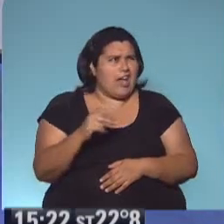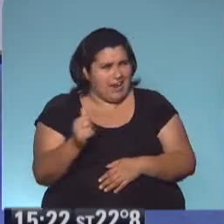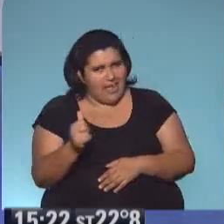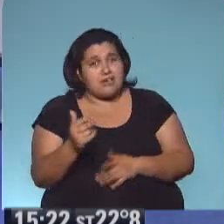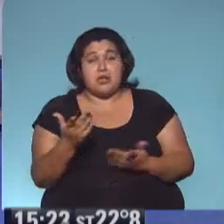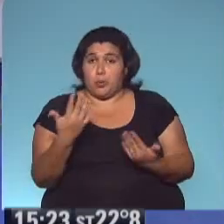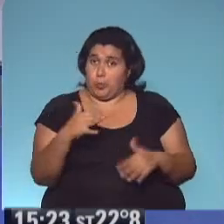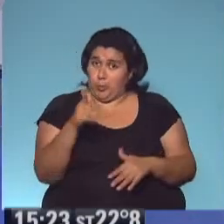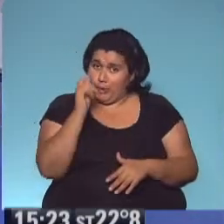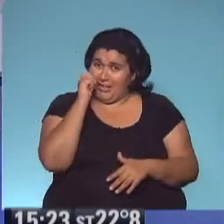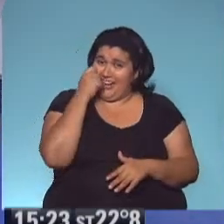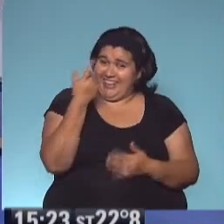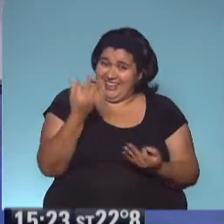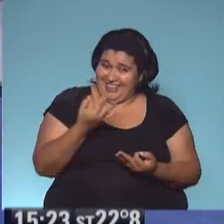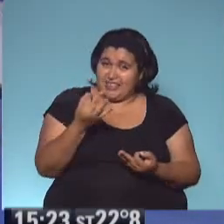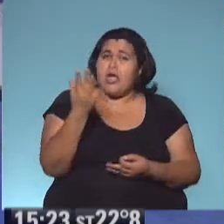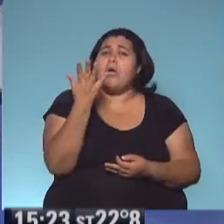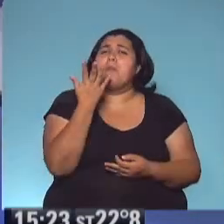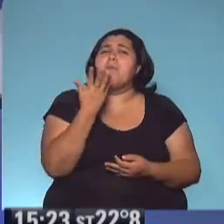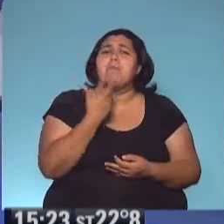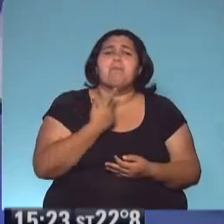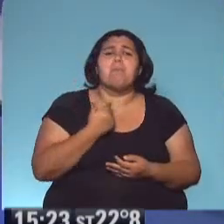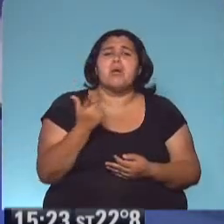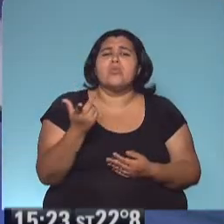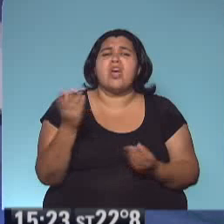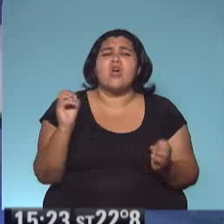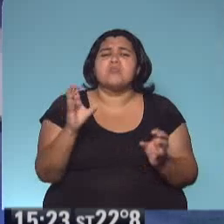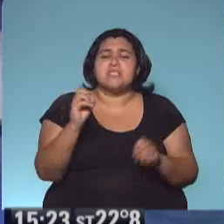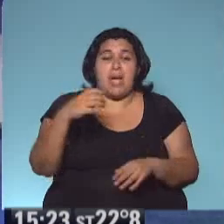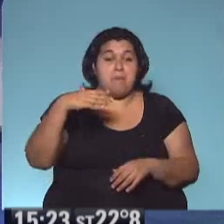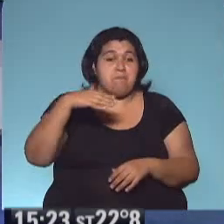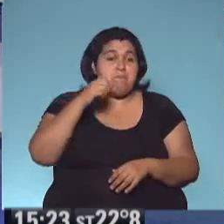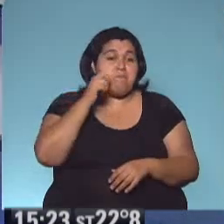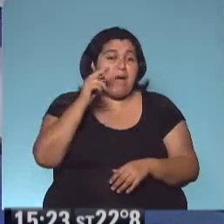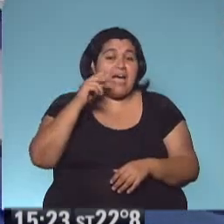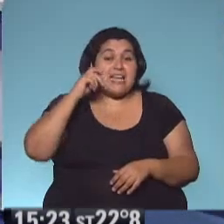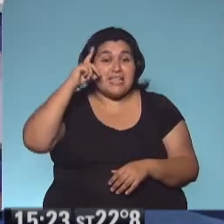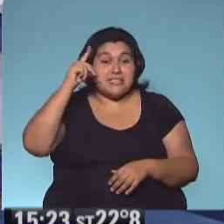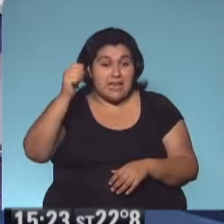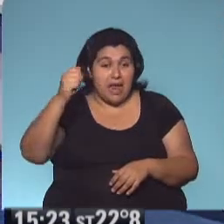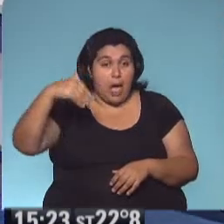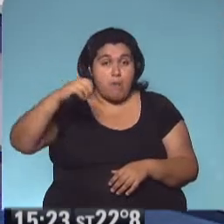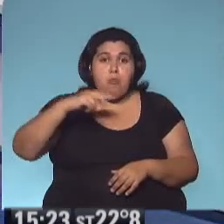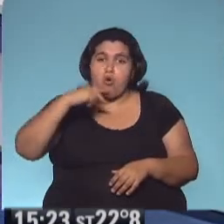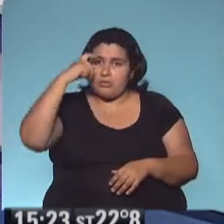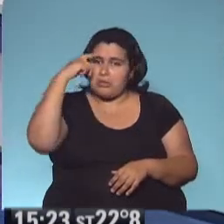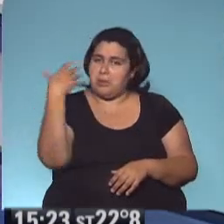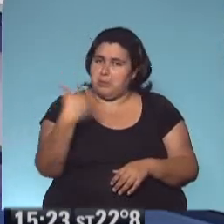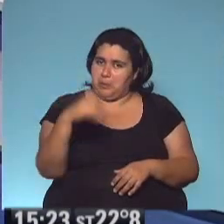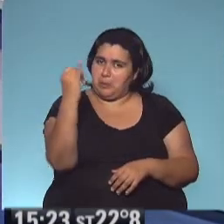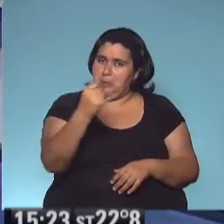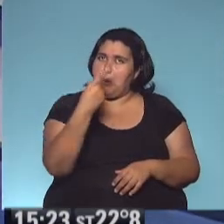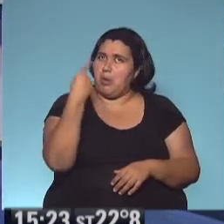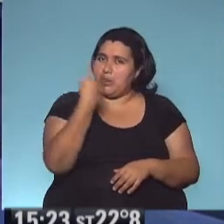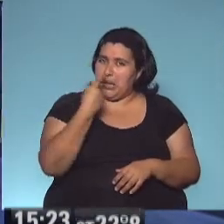encantó, ¿eh? Muy, muy lindo. Sí. Me gustaría... ¿Cómo se llama la autora? Graciela Montes. Graciela Montes. Es interesante para investigar más